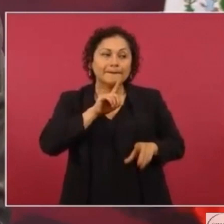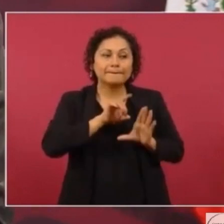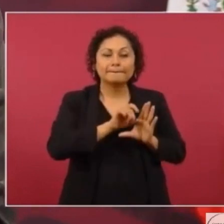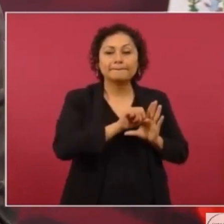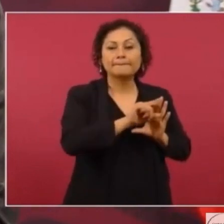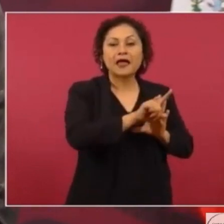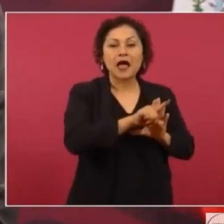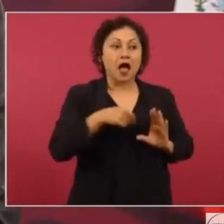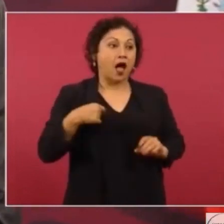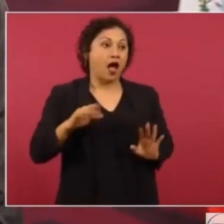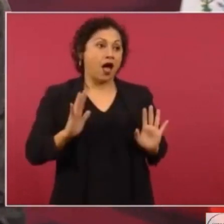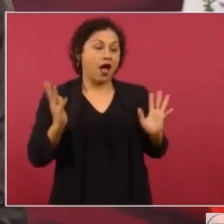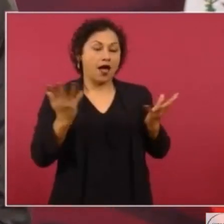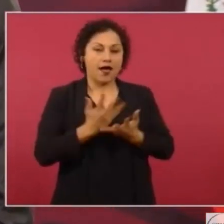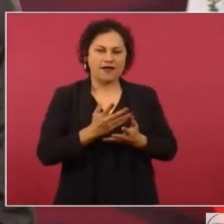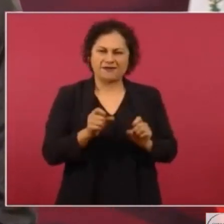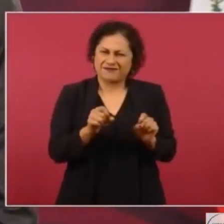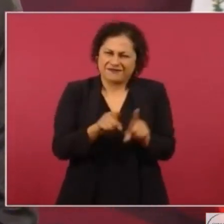Así son los